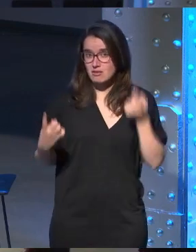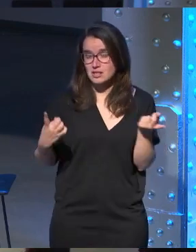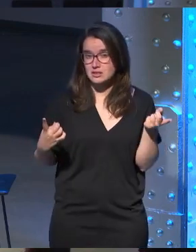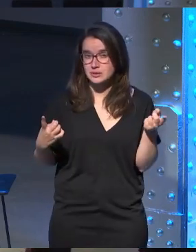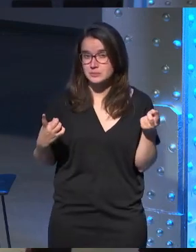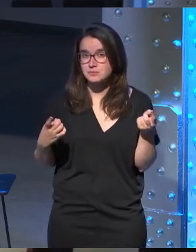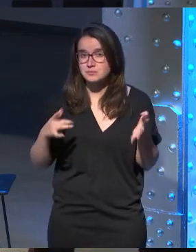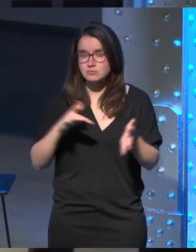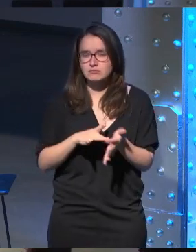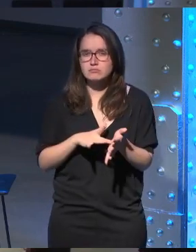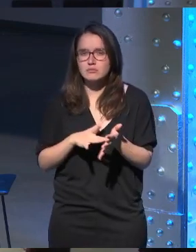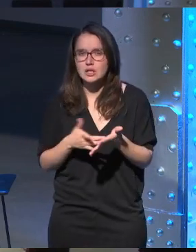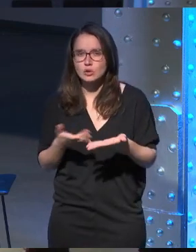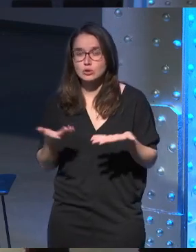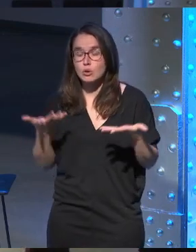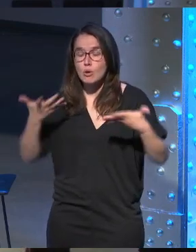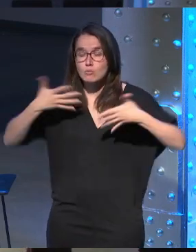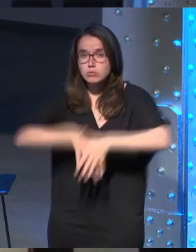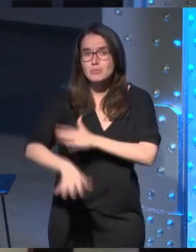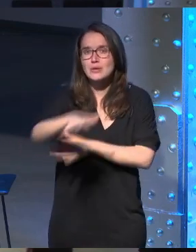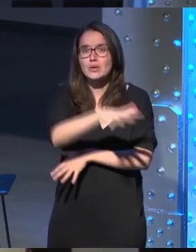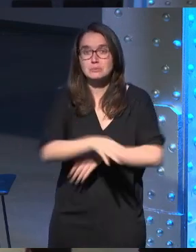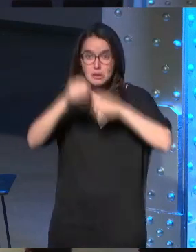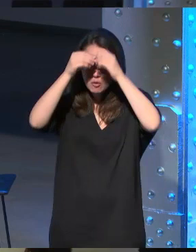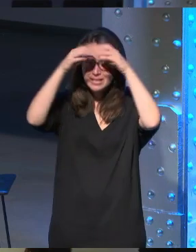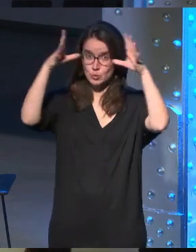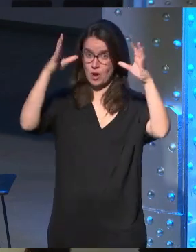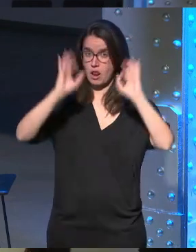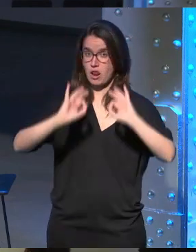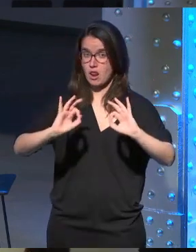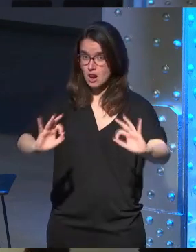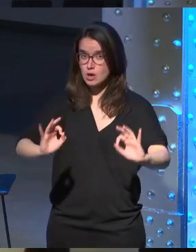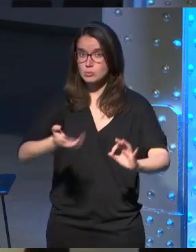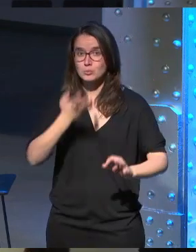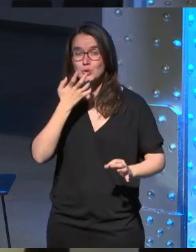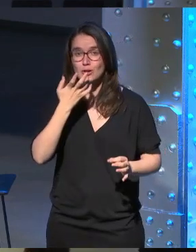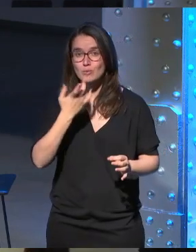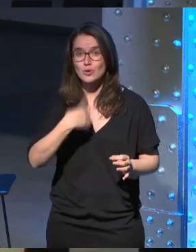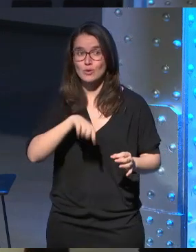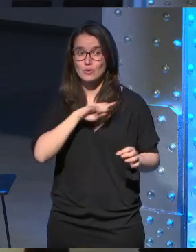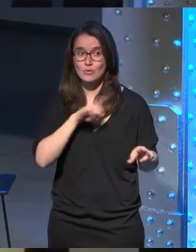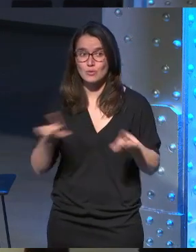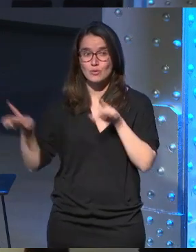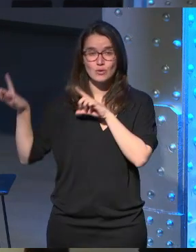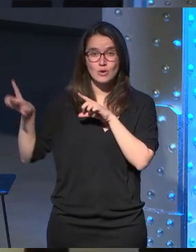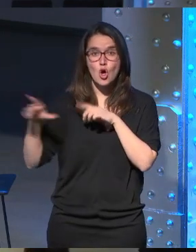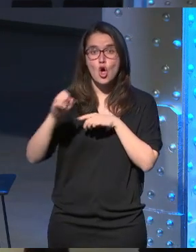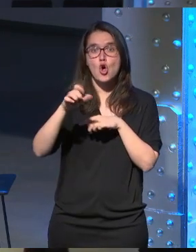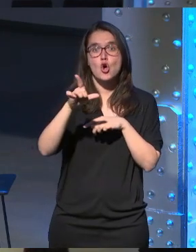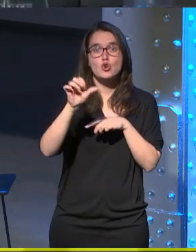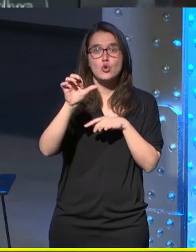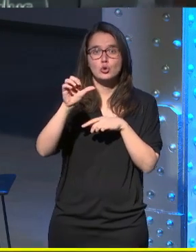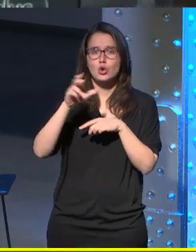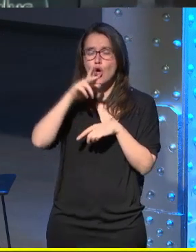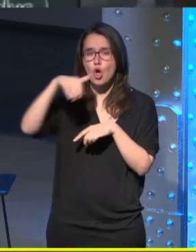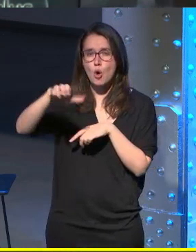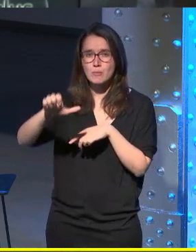estaremos inmersos totalmente en un espacio virtual como pueda ser nuestra Oculus Home ¿vale? la Oculus Home a día de hoy